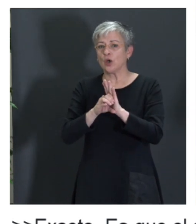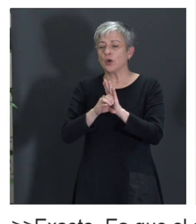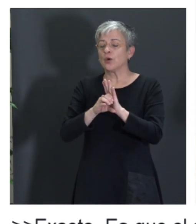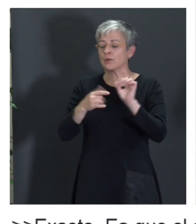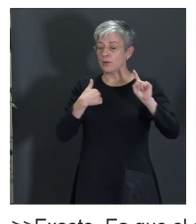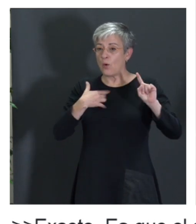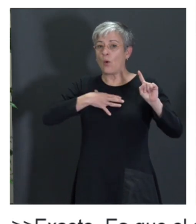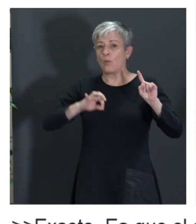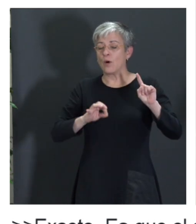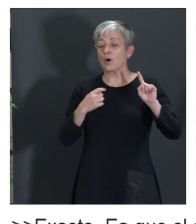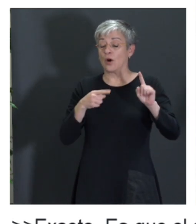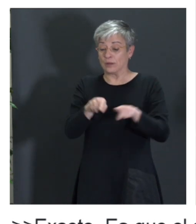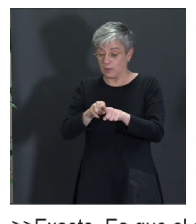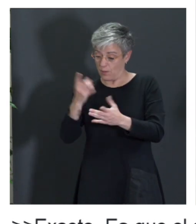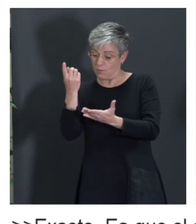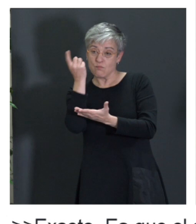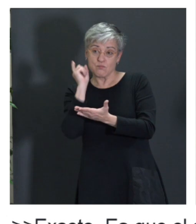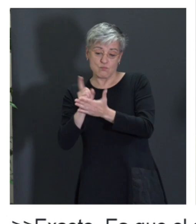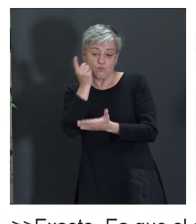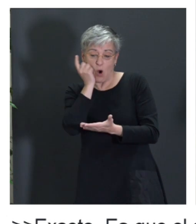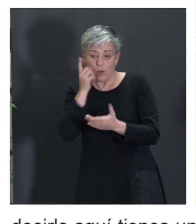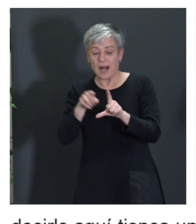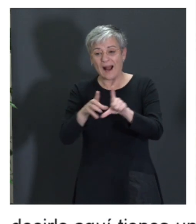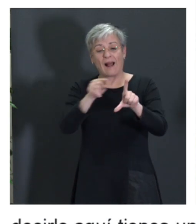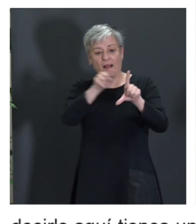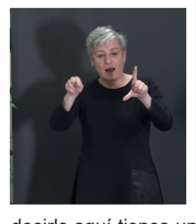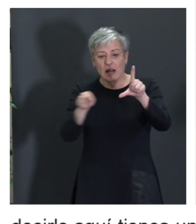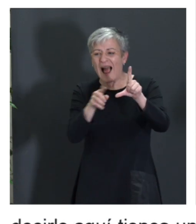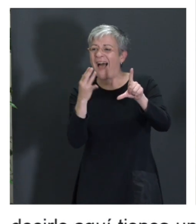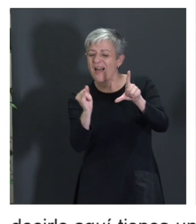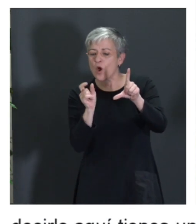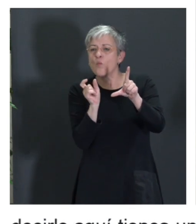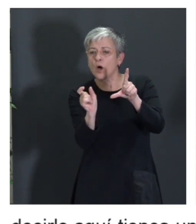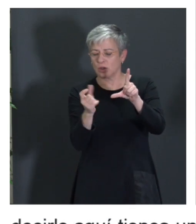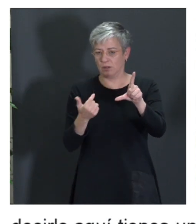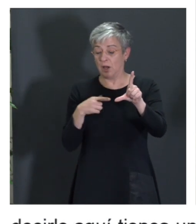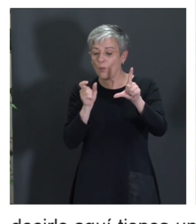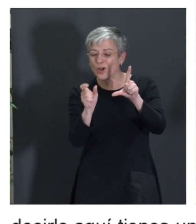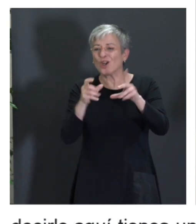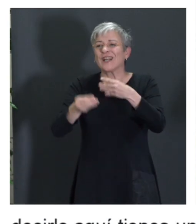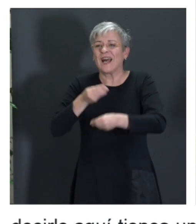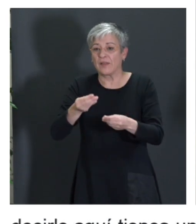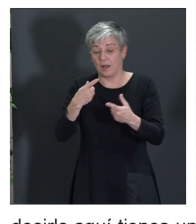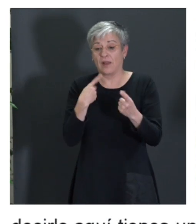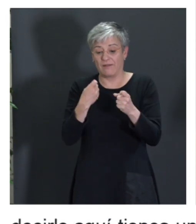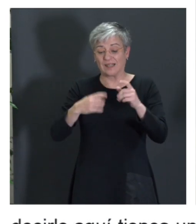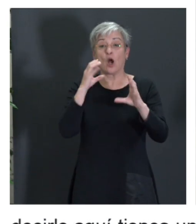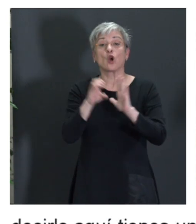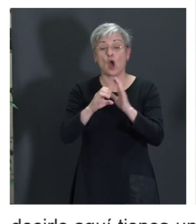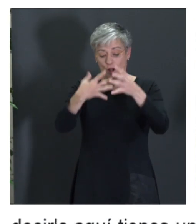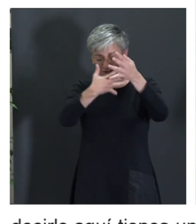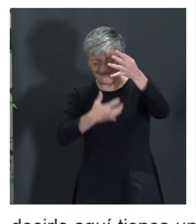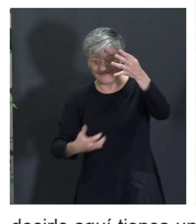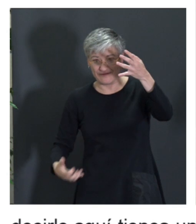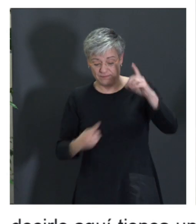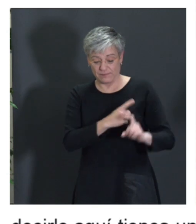Aitor, utilizando su teléfono móvil, el teléfono móvil no le va a poder decir, Aitor, aquí tienes un botón, y esto es lo que va a hacer el botón cuando lo activas. Y